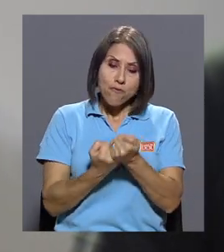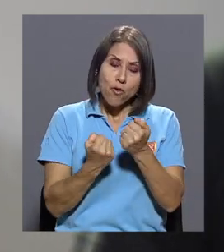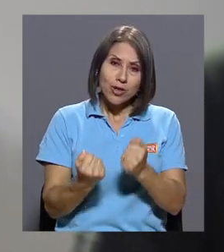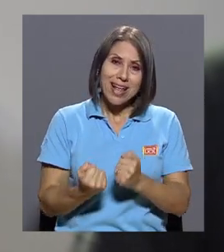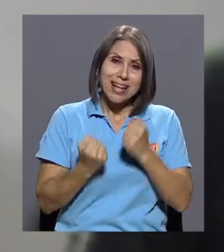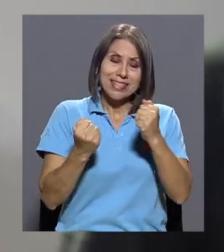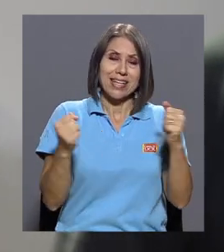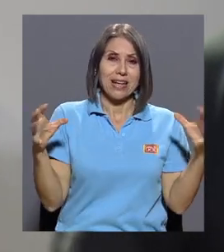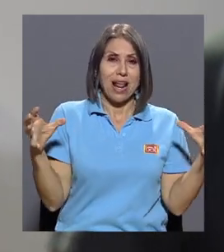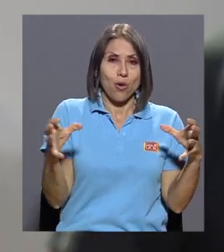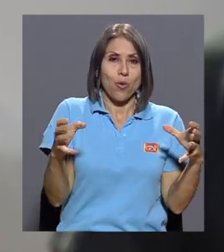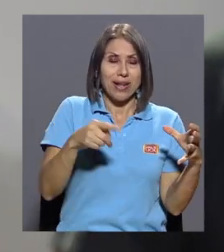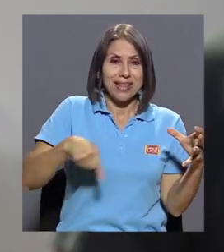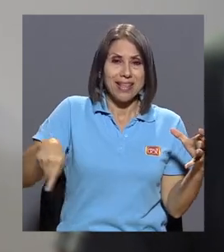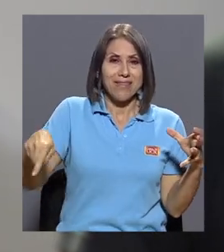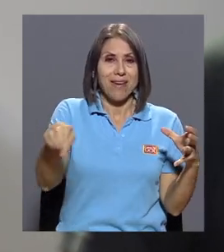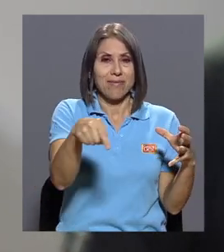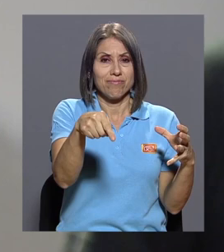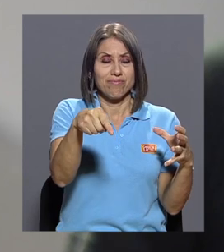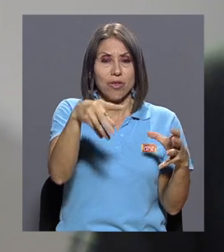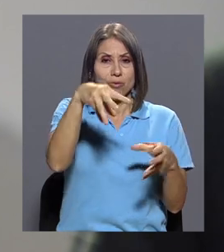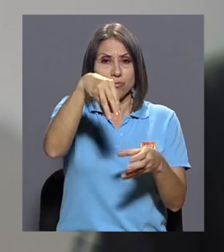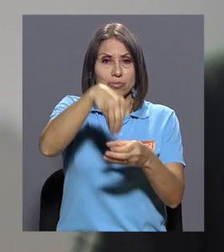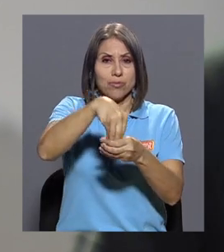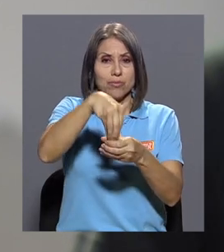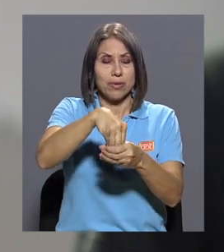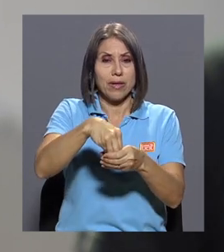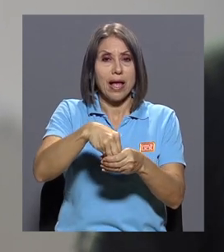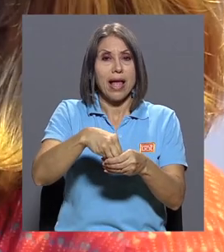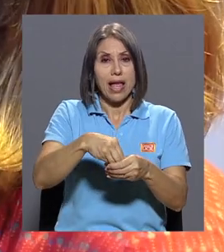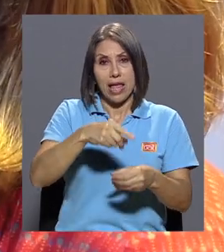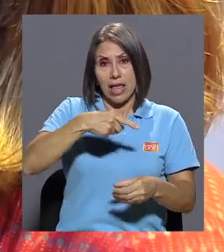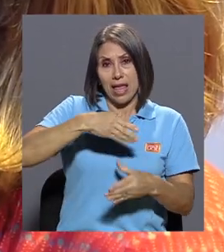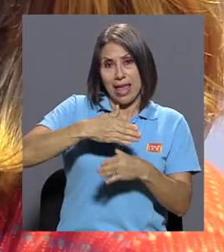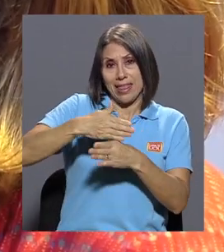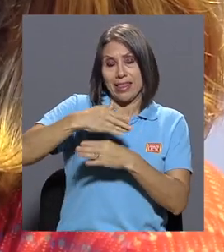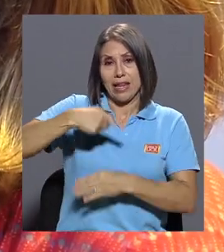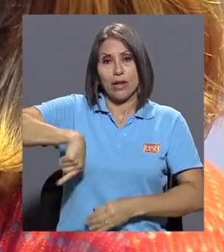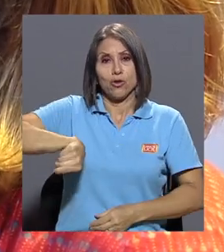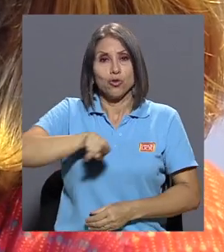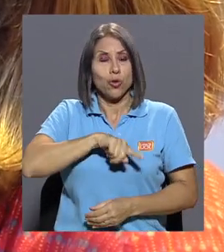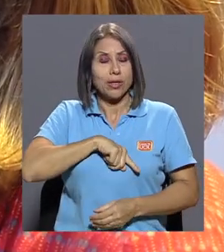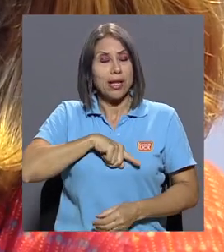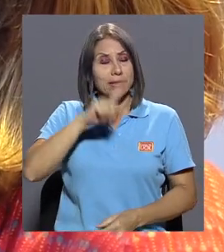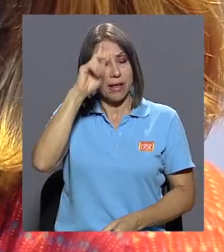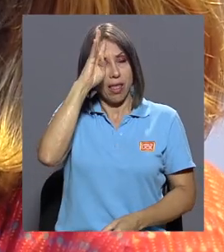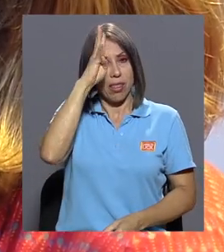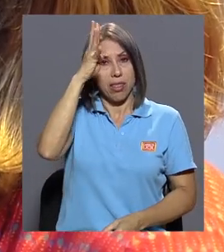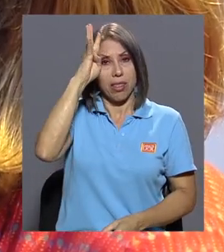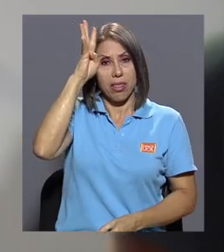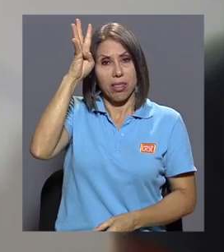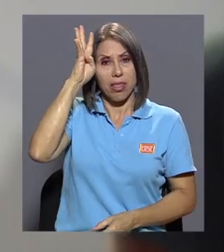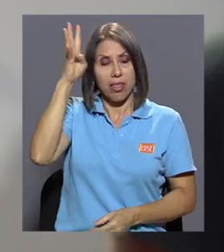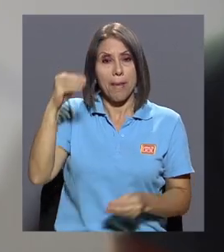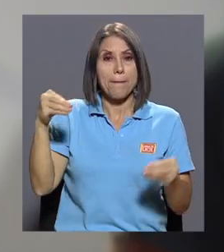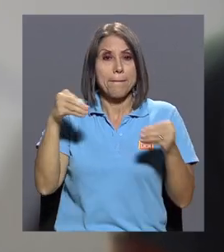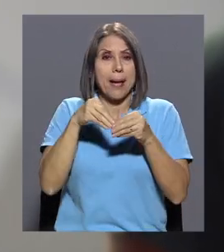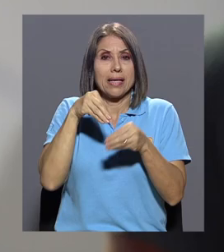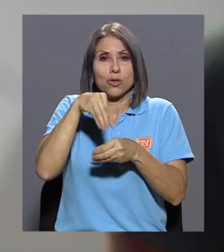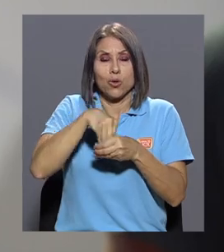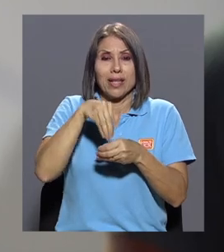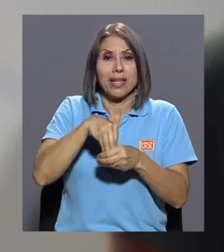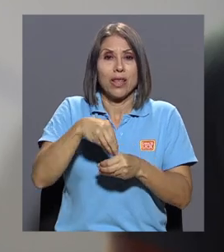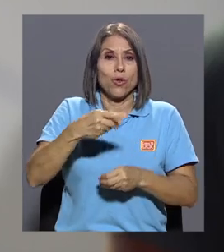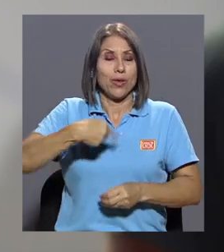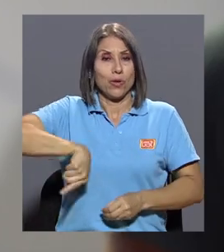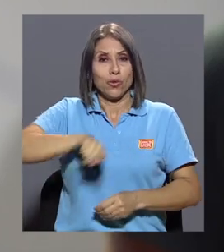colectiva, fortalecer a nivel interno, crear más contenido entre nosotras, crear y dar